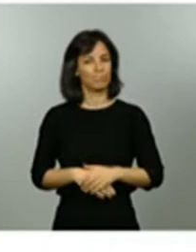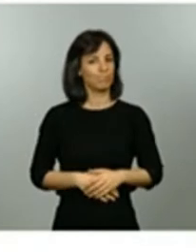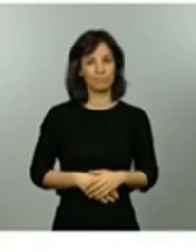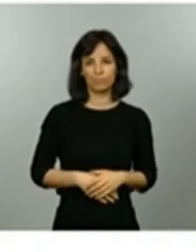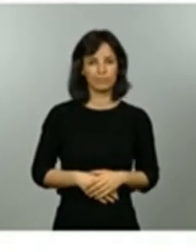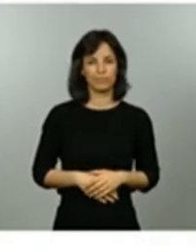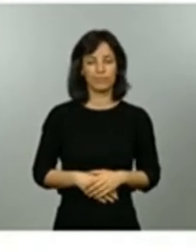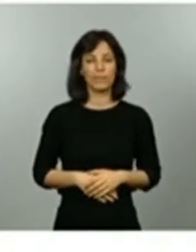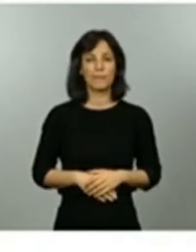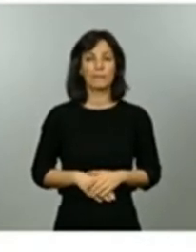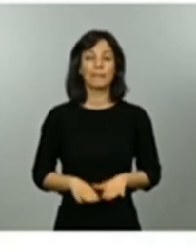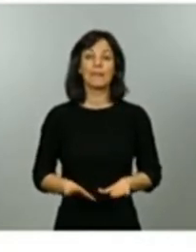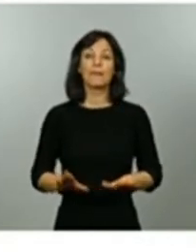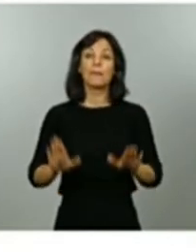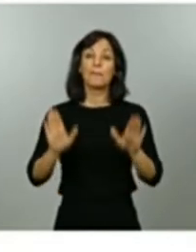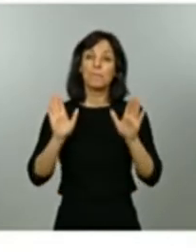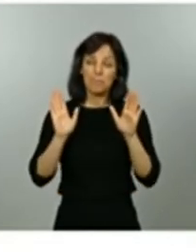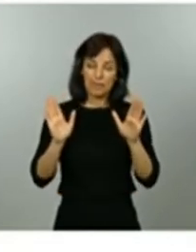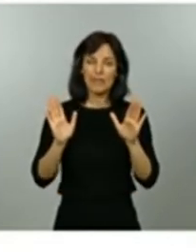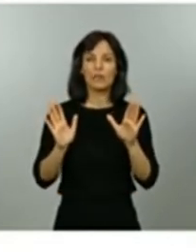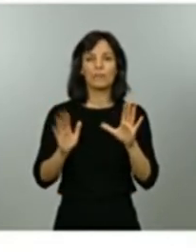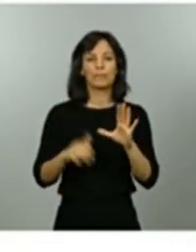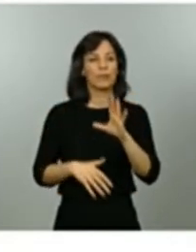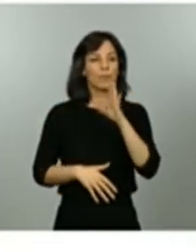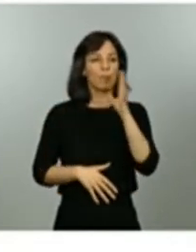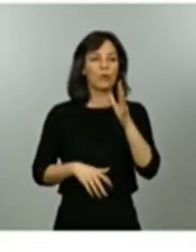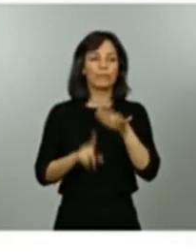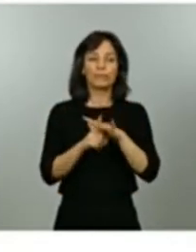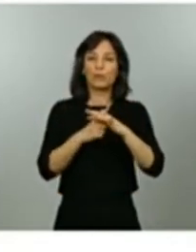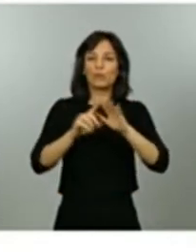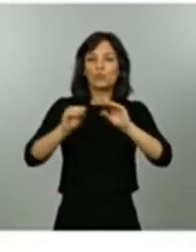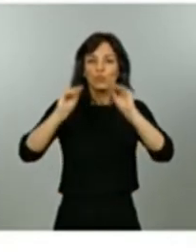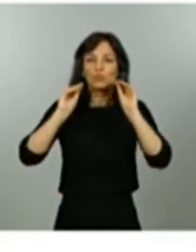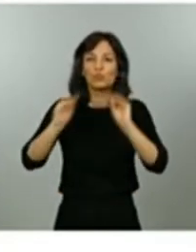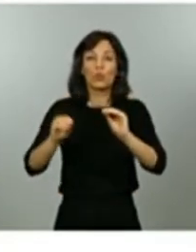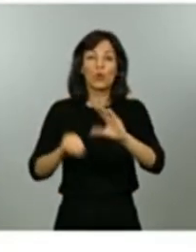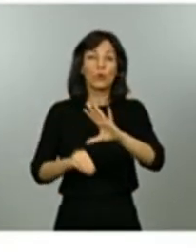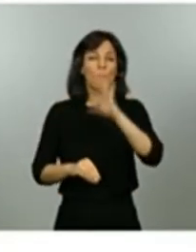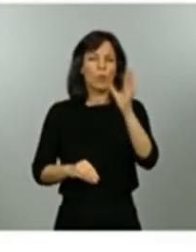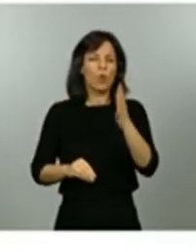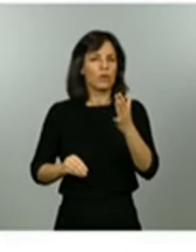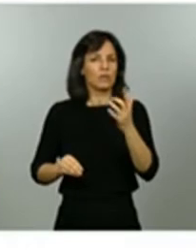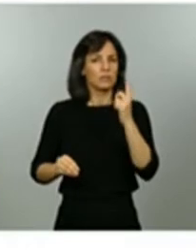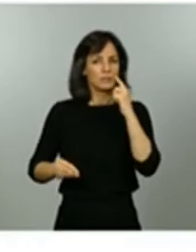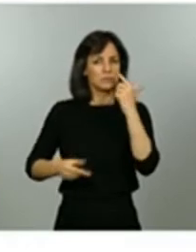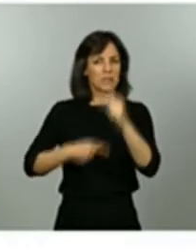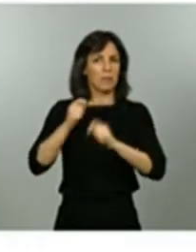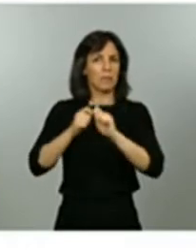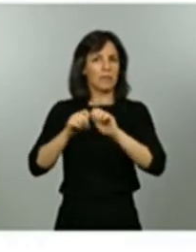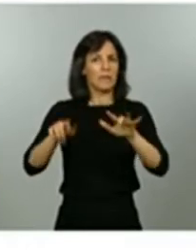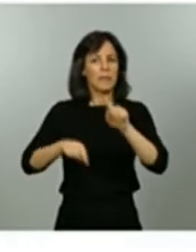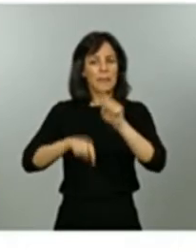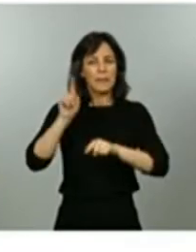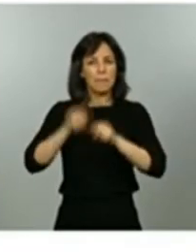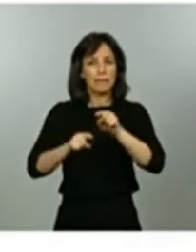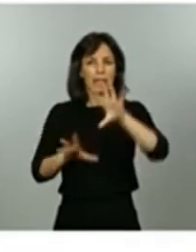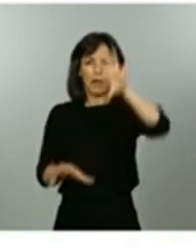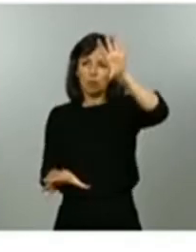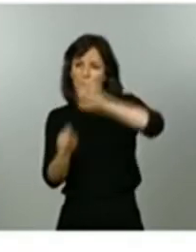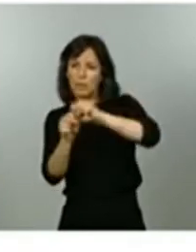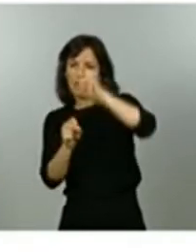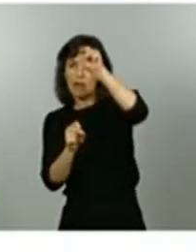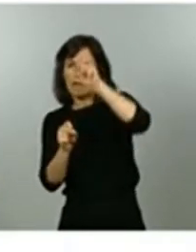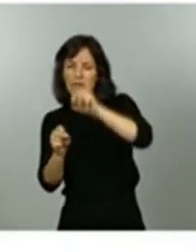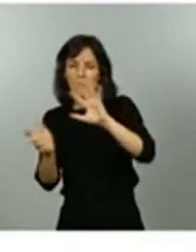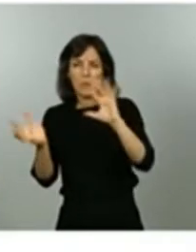también por idiosincrasios particulares y por la muy buena evolución de la epidemia en algunos territorios en concreto en algunos departamentos